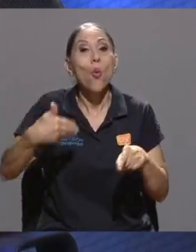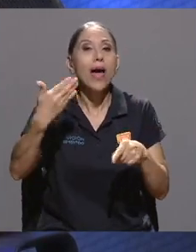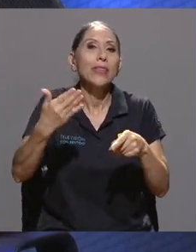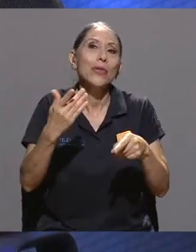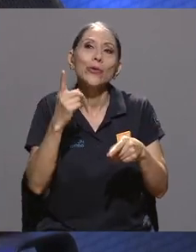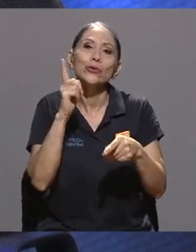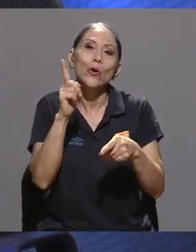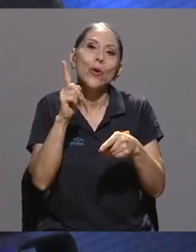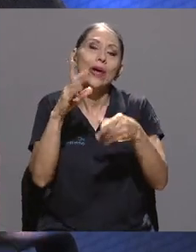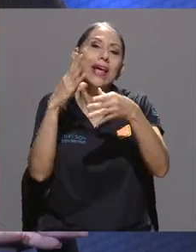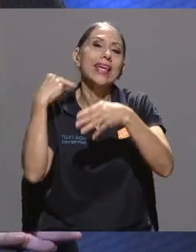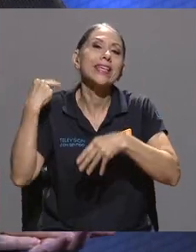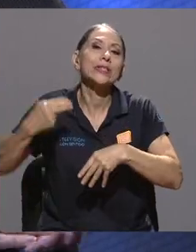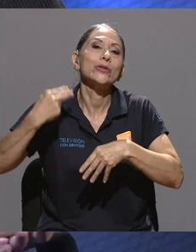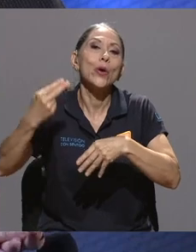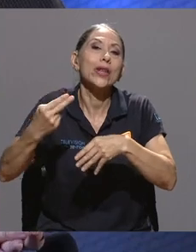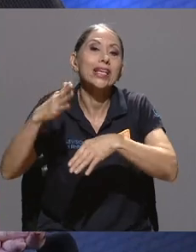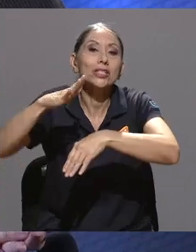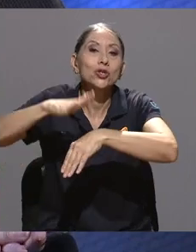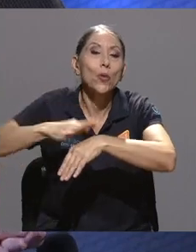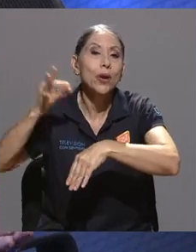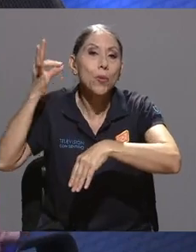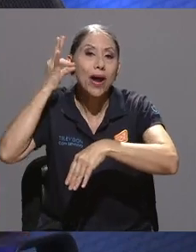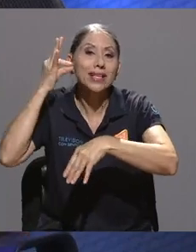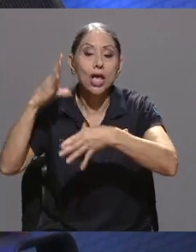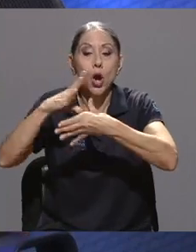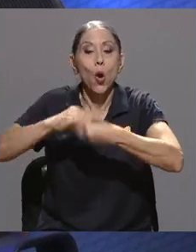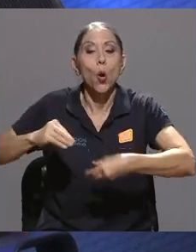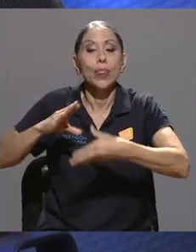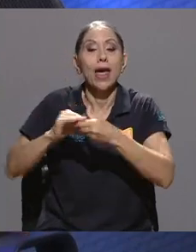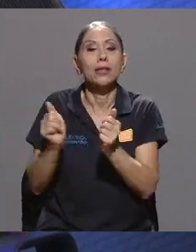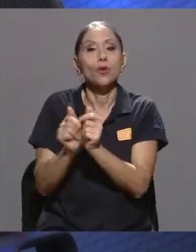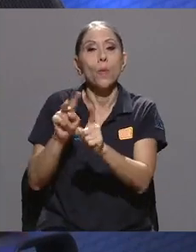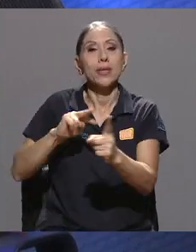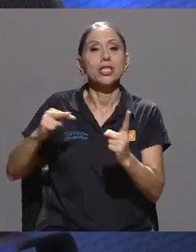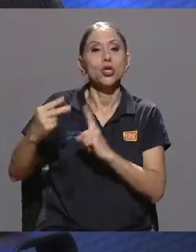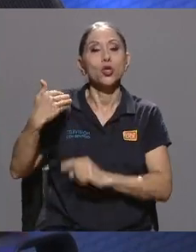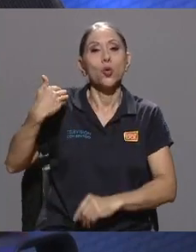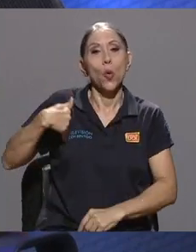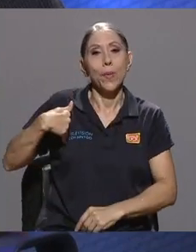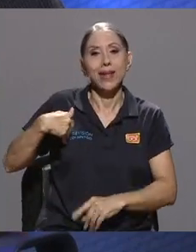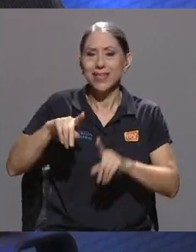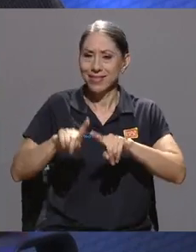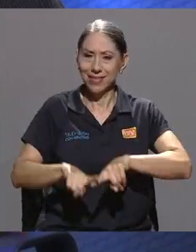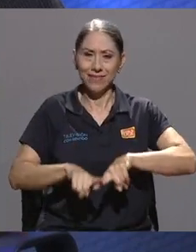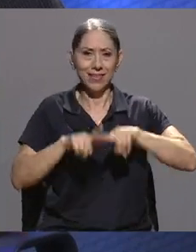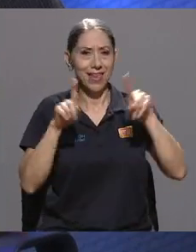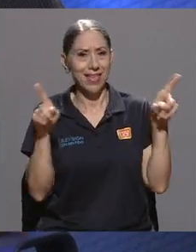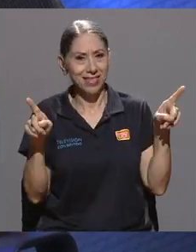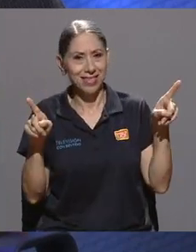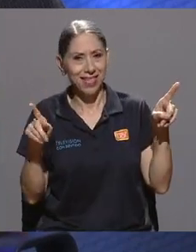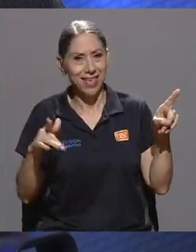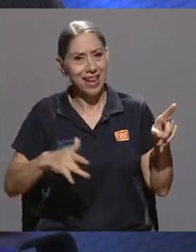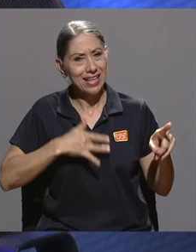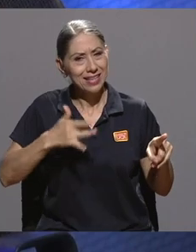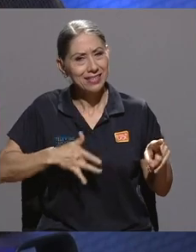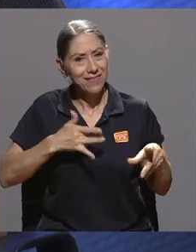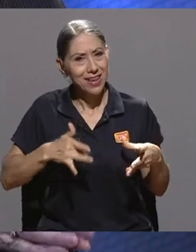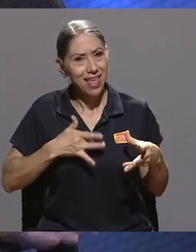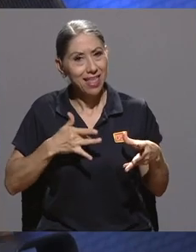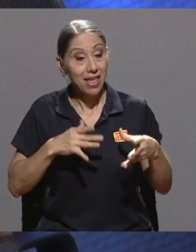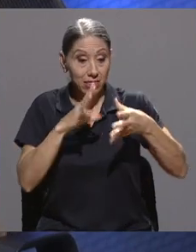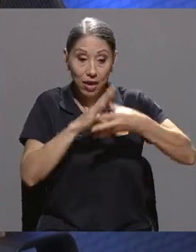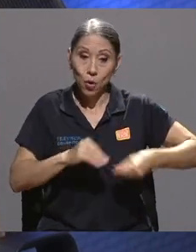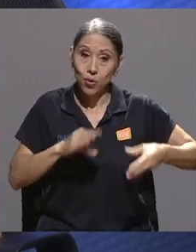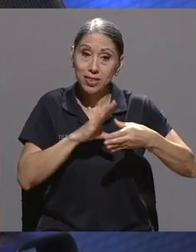contadas desde una visión de un hombre, ¿no? Que puede ser también muy diferente la sensibilidad también que se puede tener de contar historias de